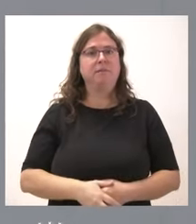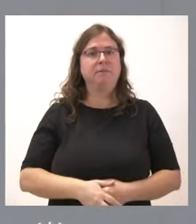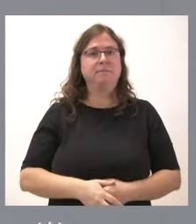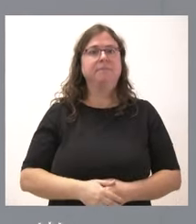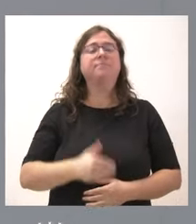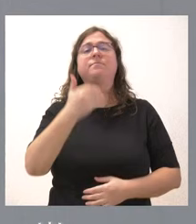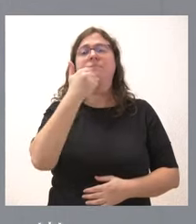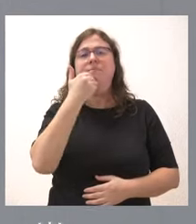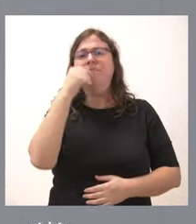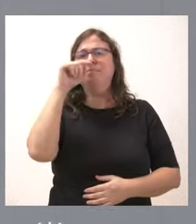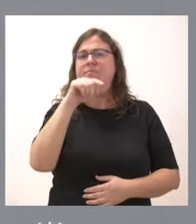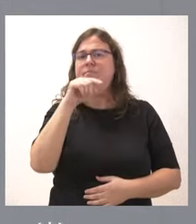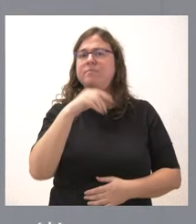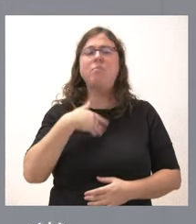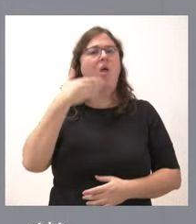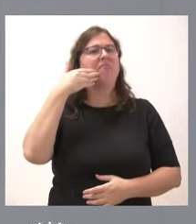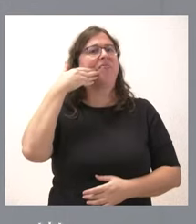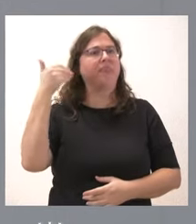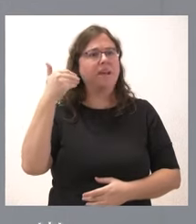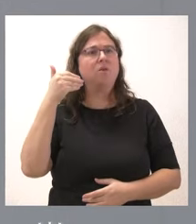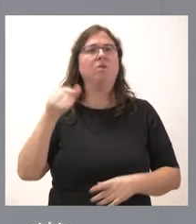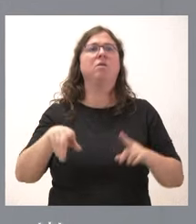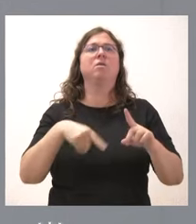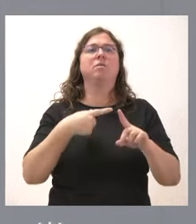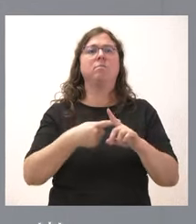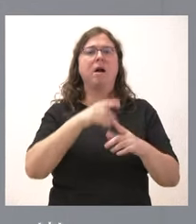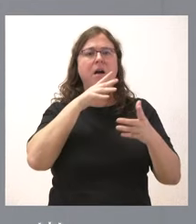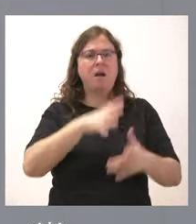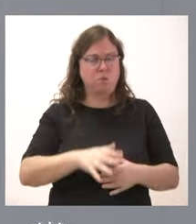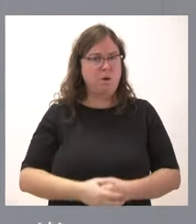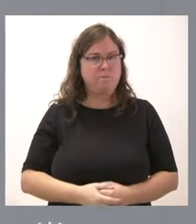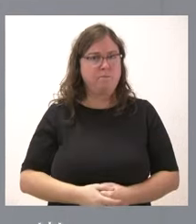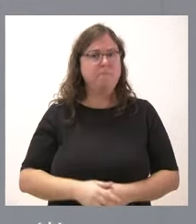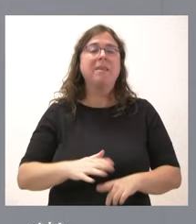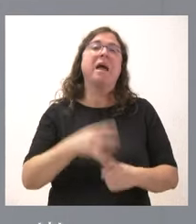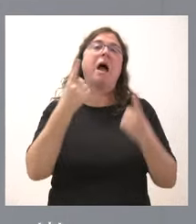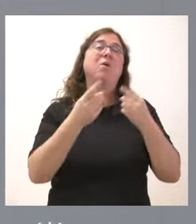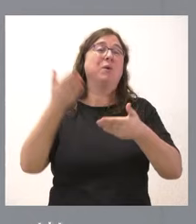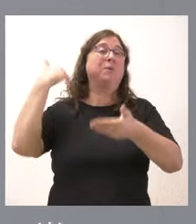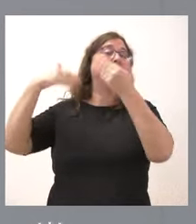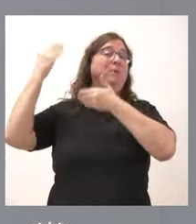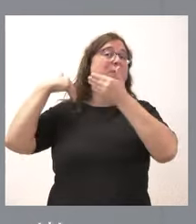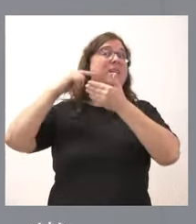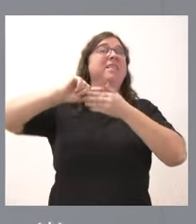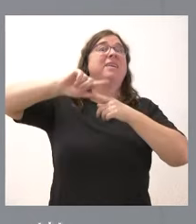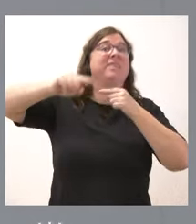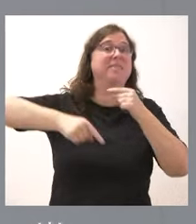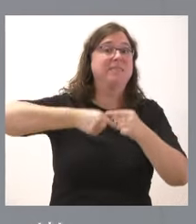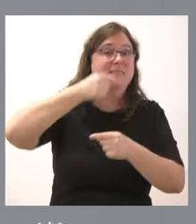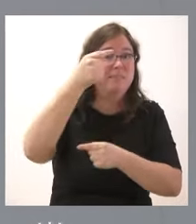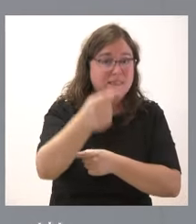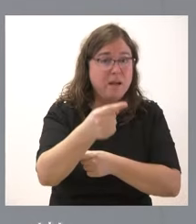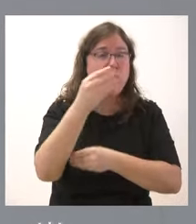Socialista que les mueve la dignidad, bien en cargos actuales o bien en cargos pretéritos que, después de muchísimos años de